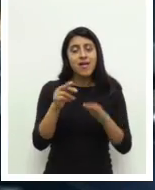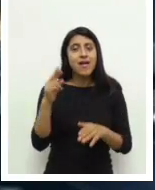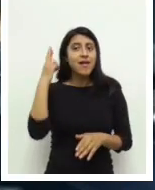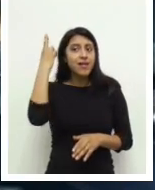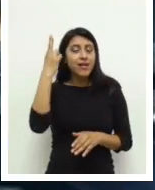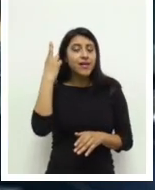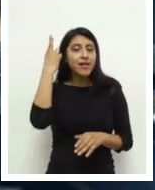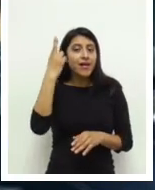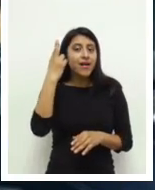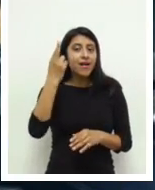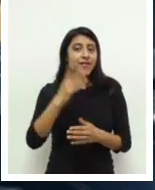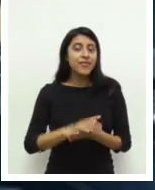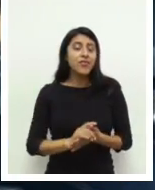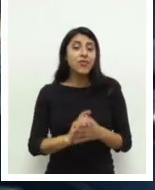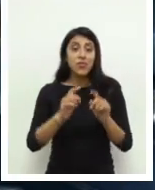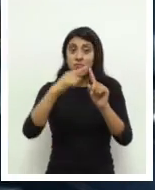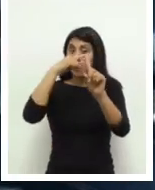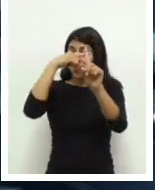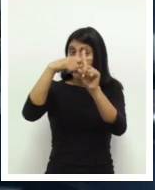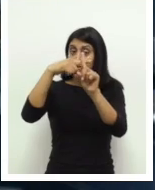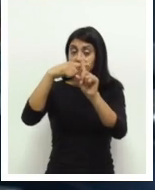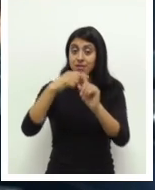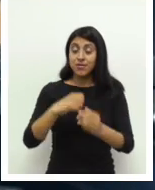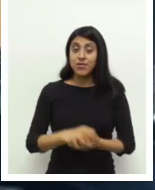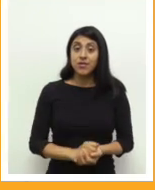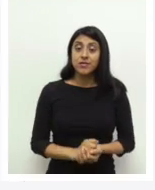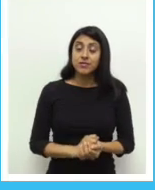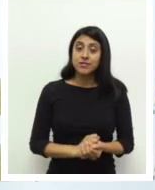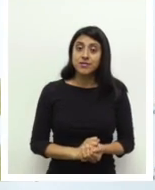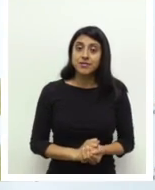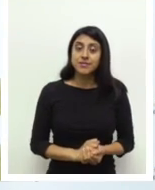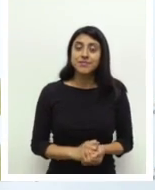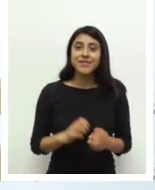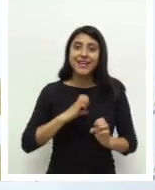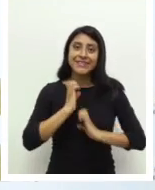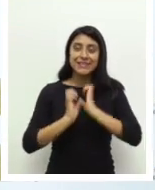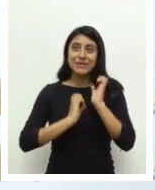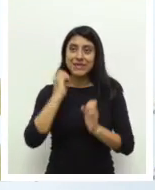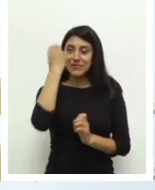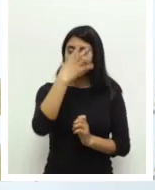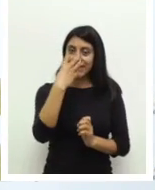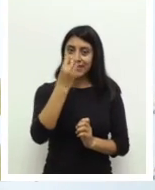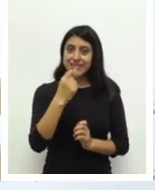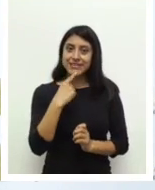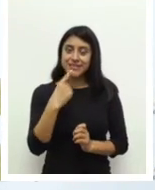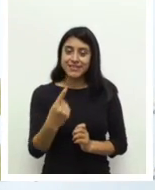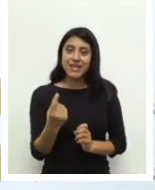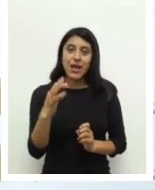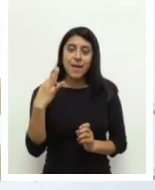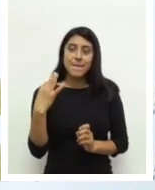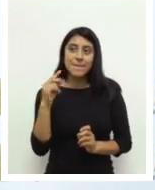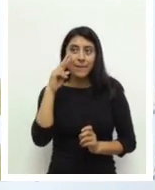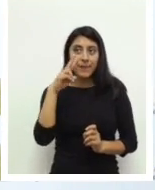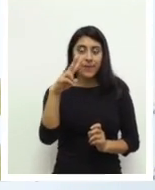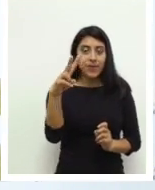dándole a sus integrantes momentos más que positivos. Bueno, de las experiencias más bonitas es, como te decía, visitar